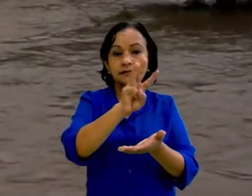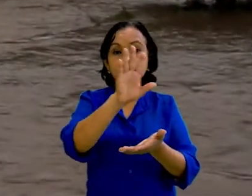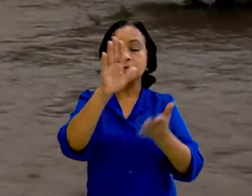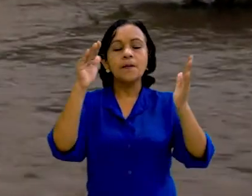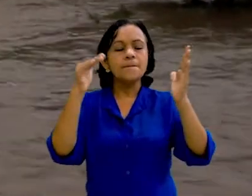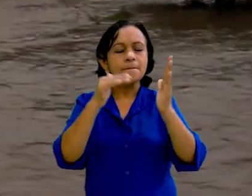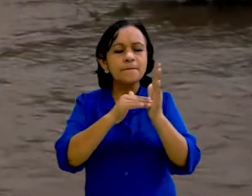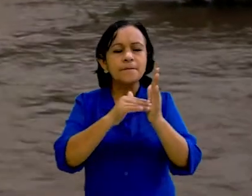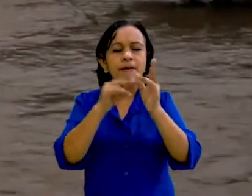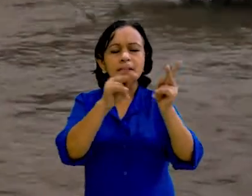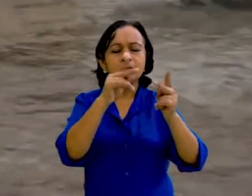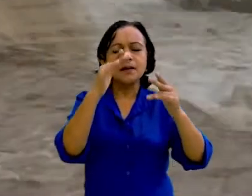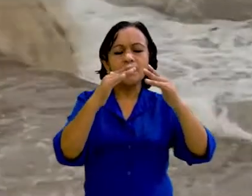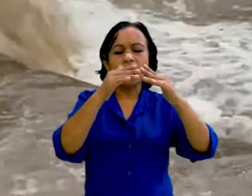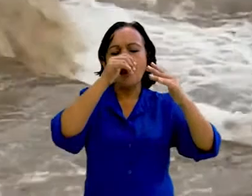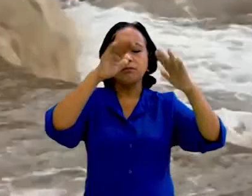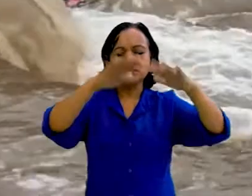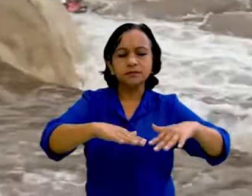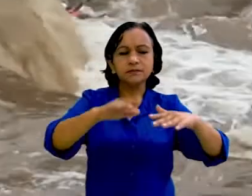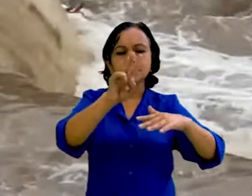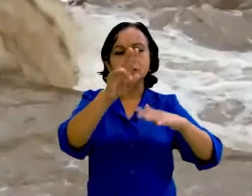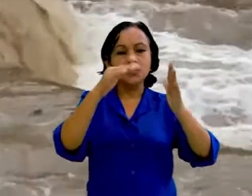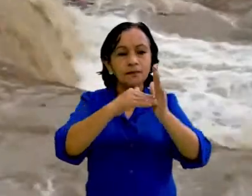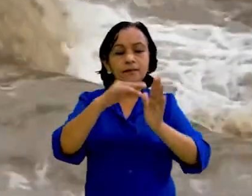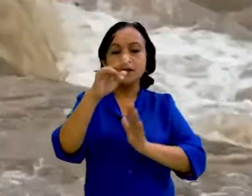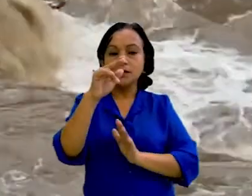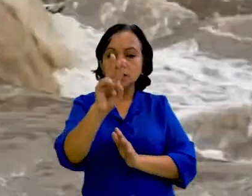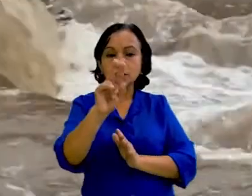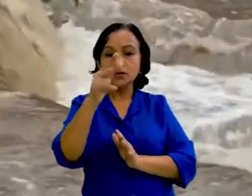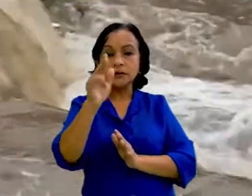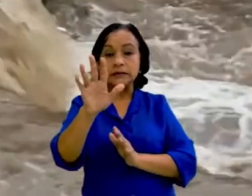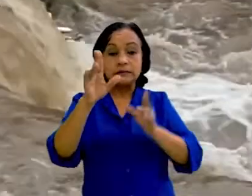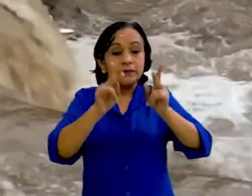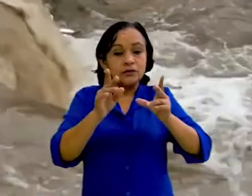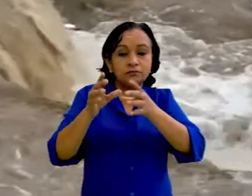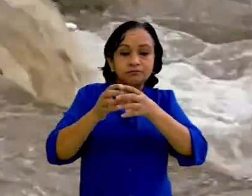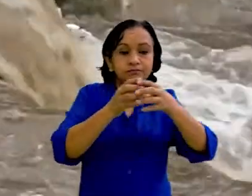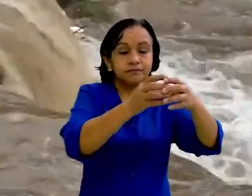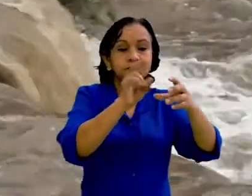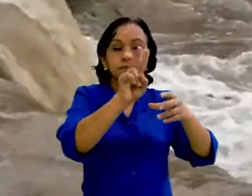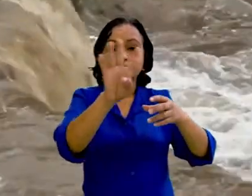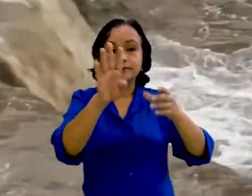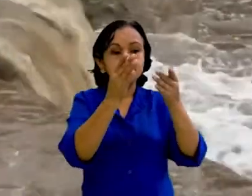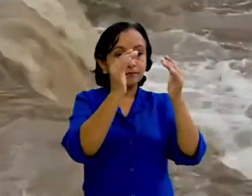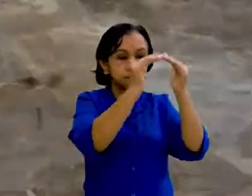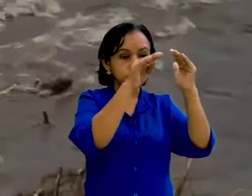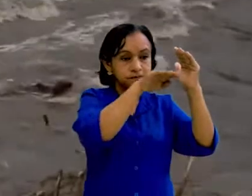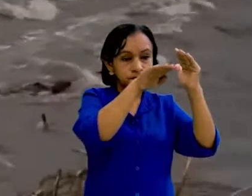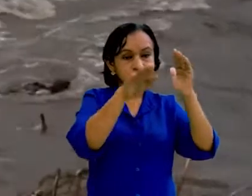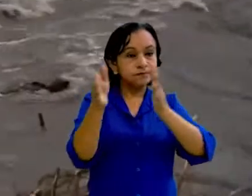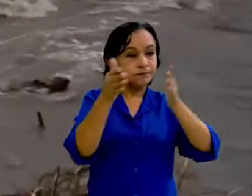.000 personas afectadas, de las cuales 2.285 personas fueron evacuadas y ubicadas en 24 albergues.